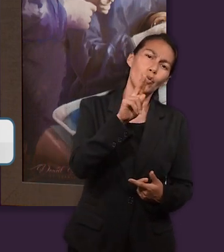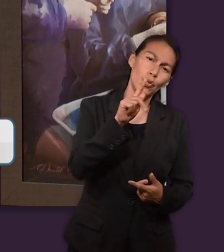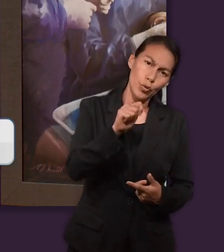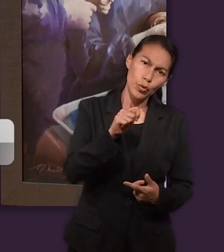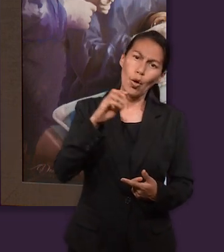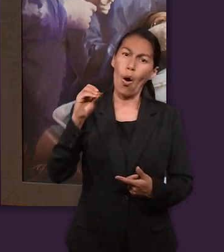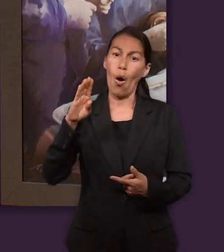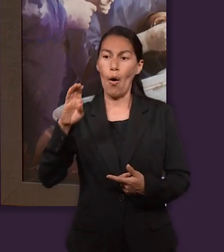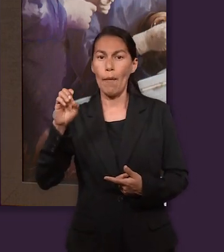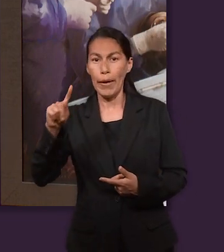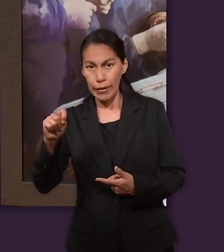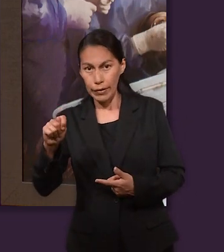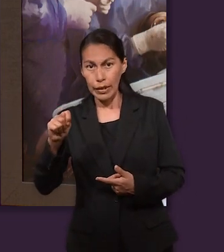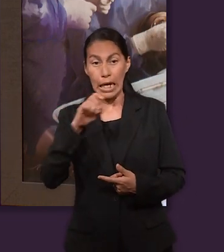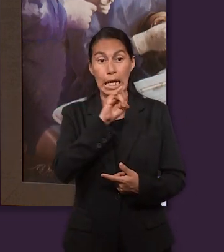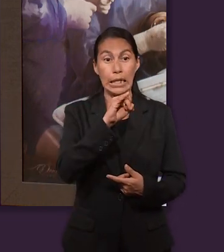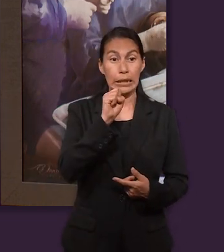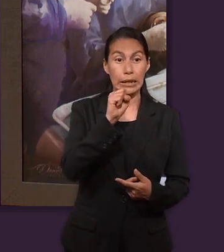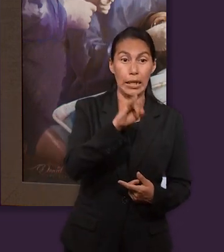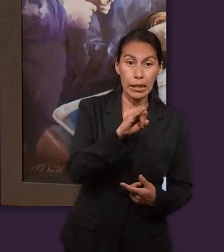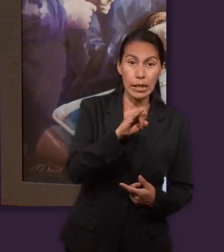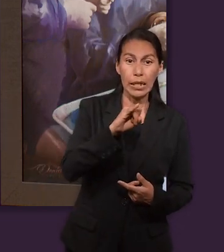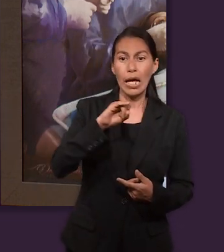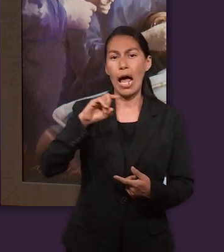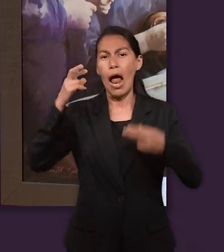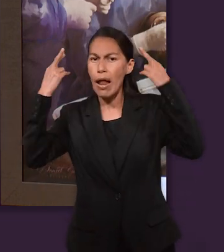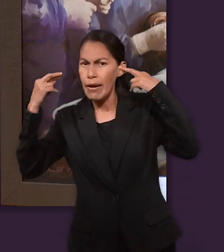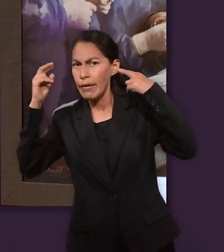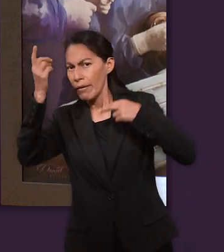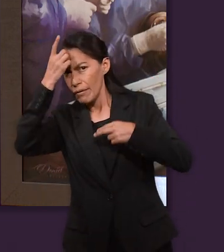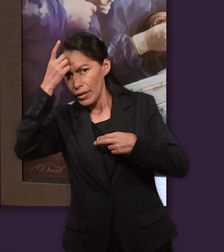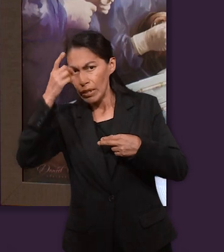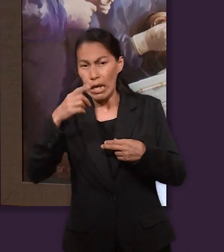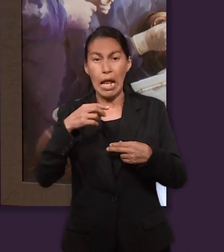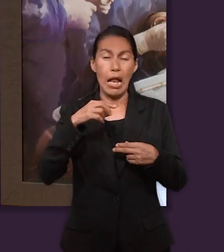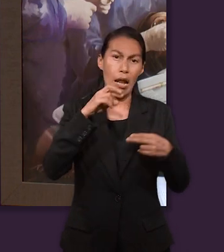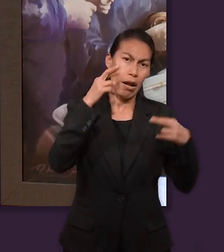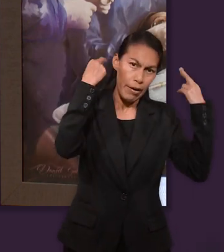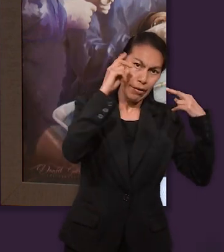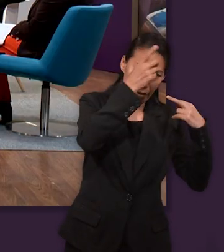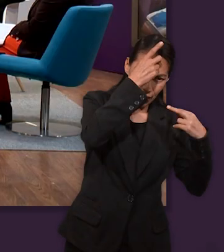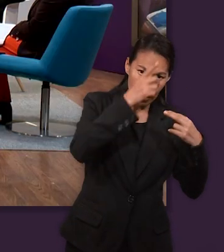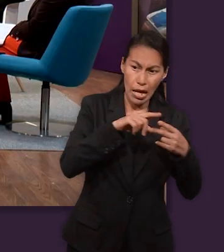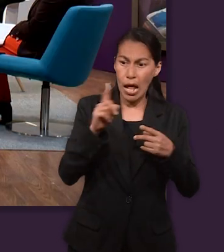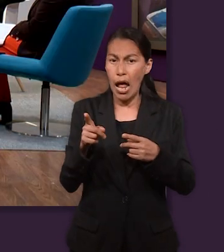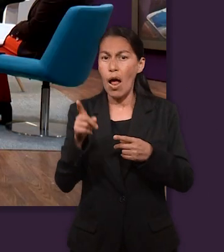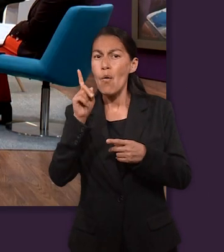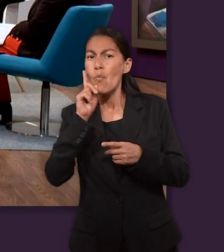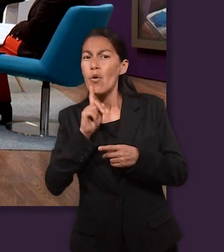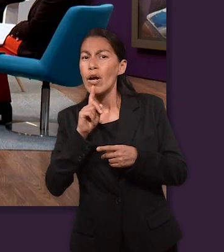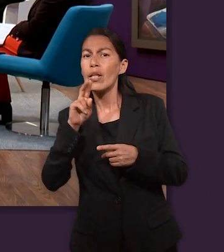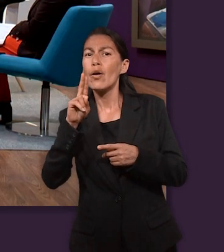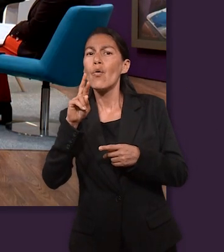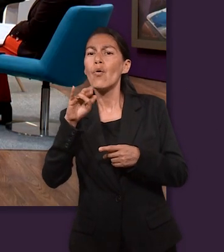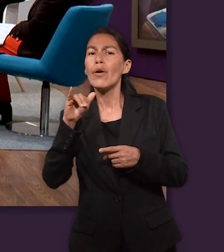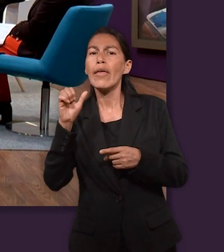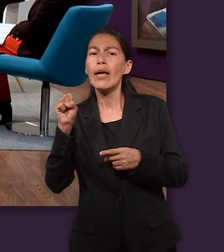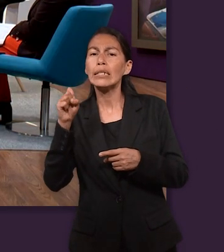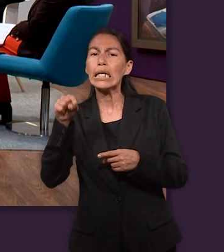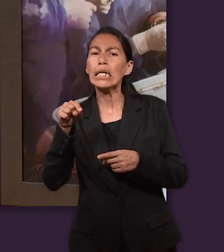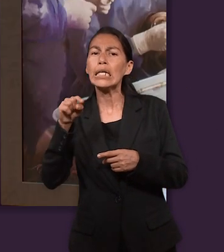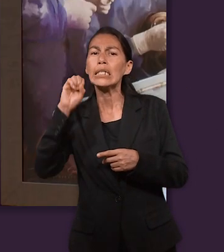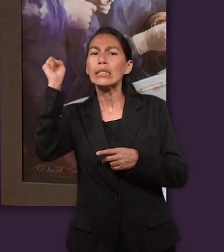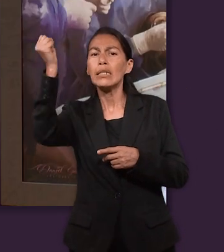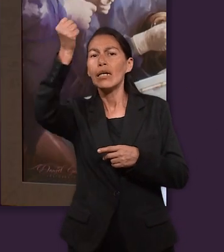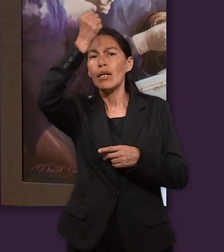y Obed de Isaí. Isaí engendró al rey David. El rey David engendró a la que fue mujer de Urias,